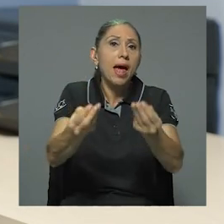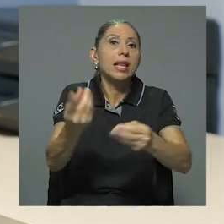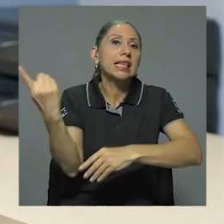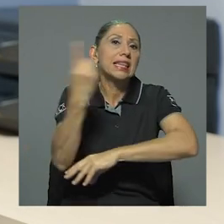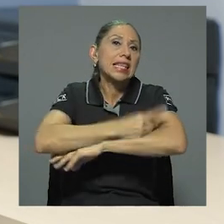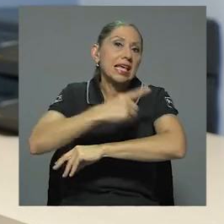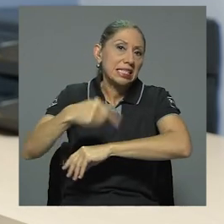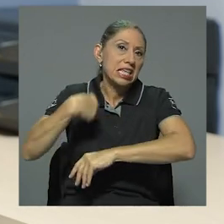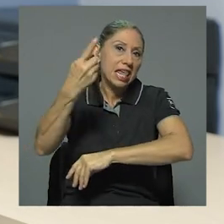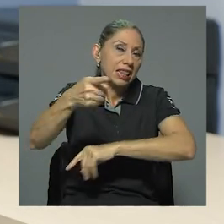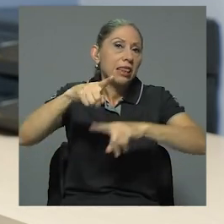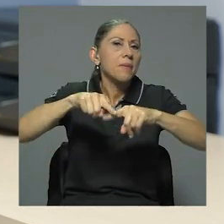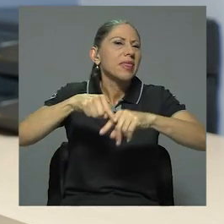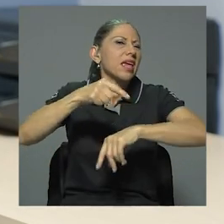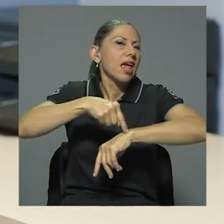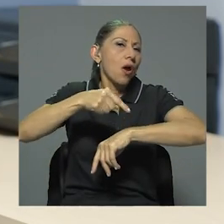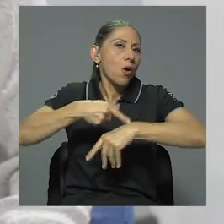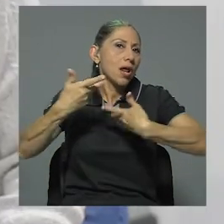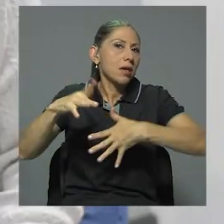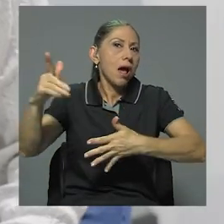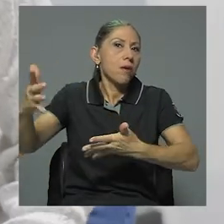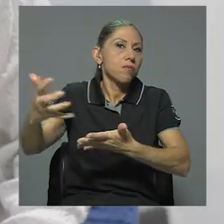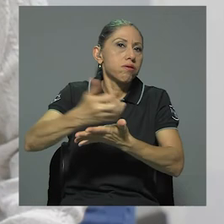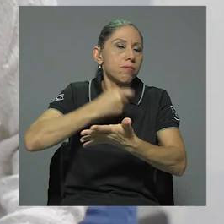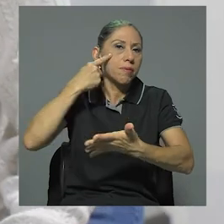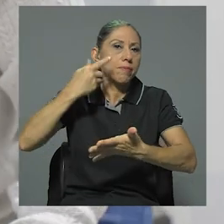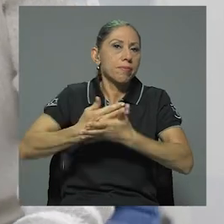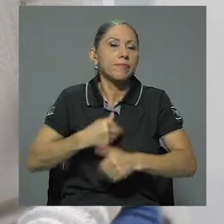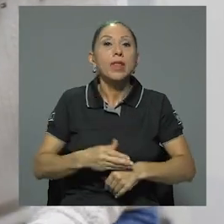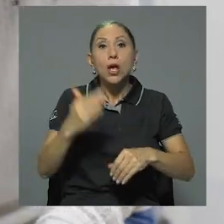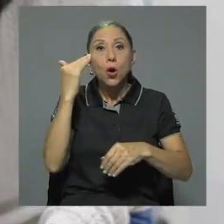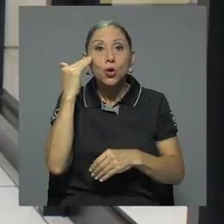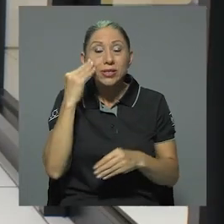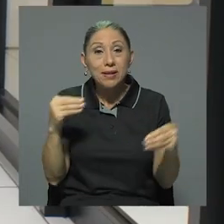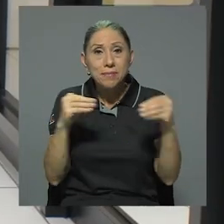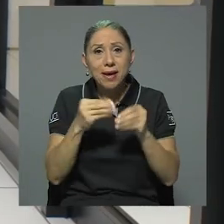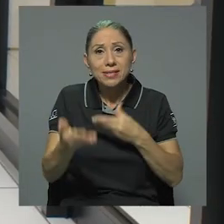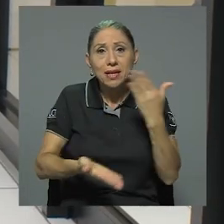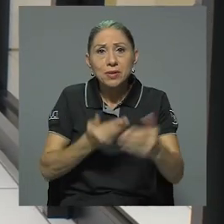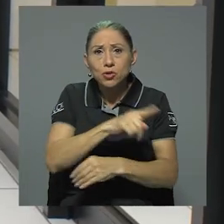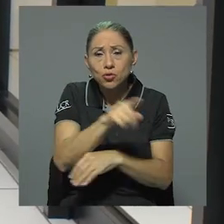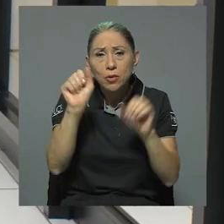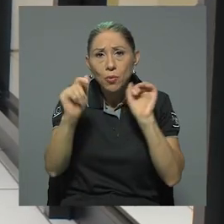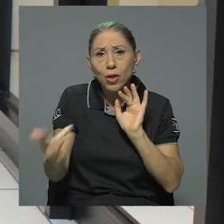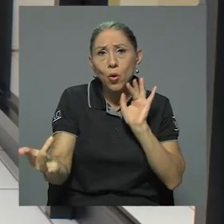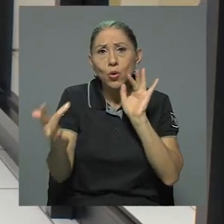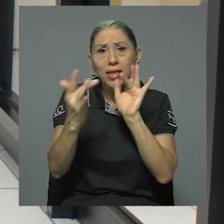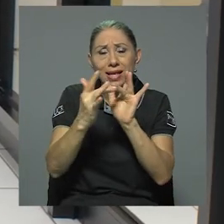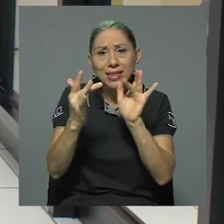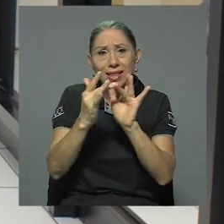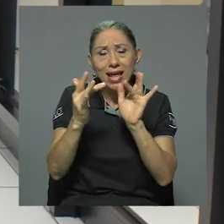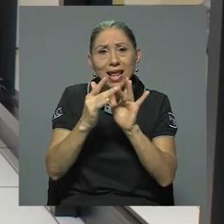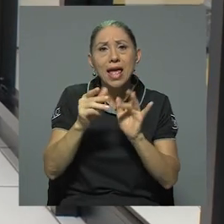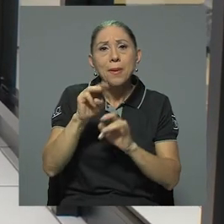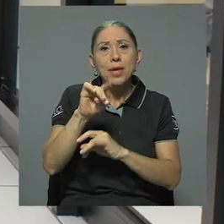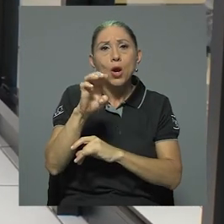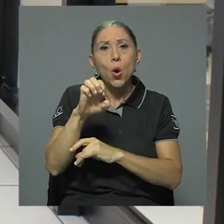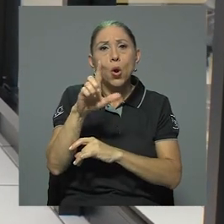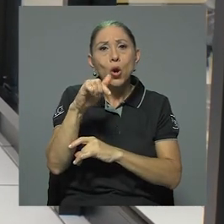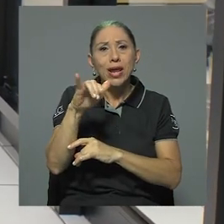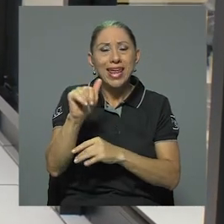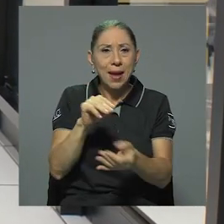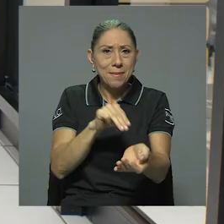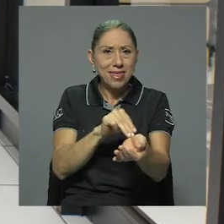dependiendo de la hora en que se haya tomado. Para conocer más sobre este servicio, usted puede contactar a la sección de Micología Médica de la